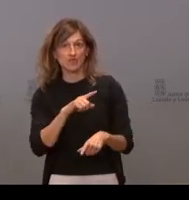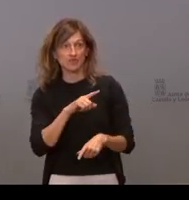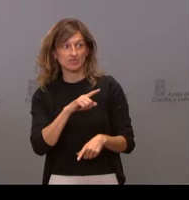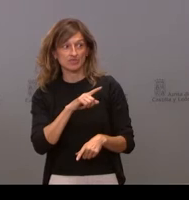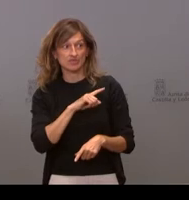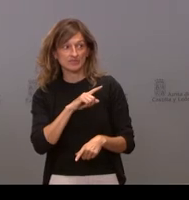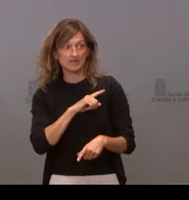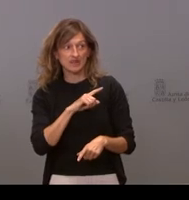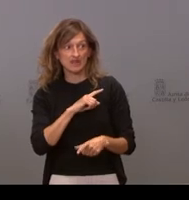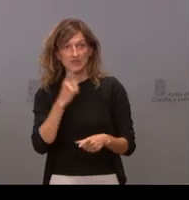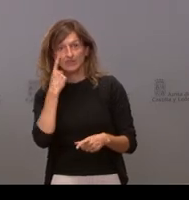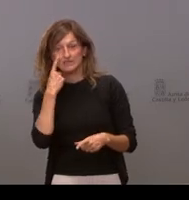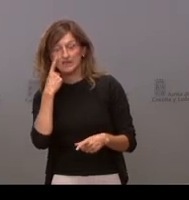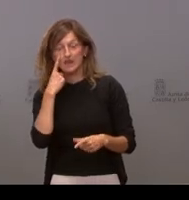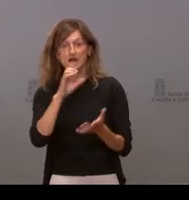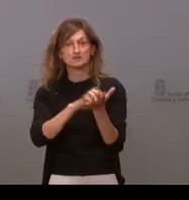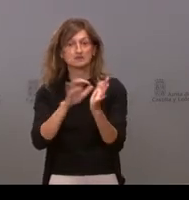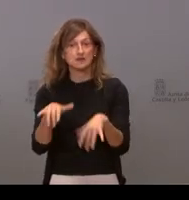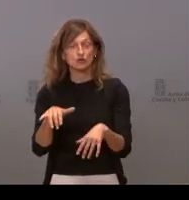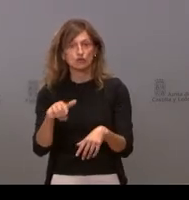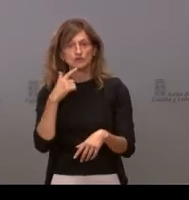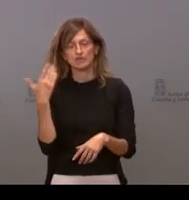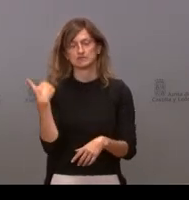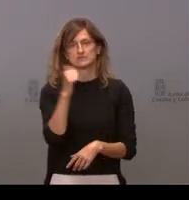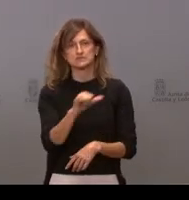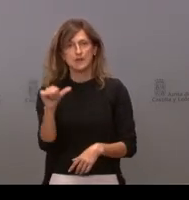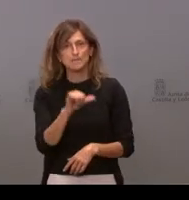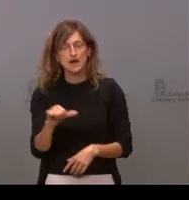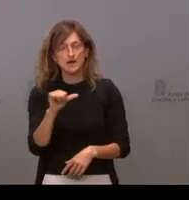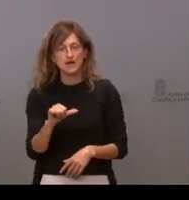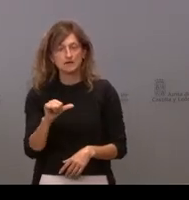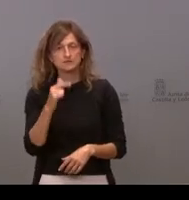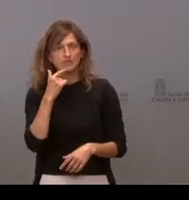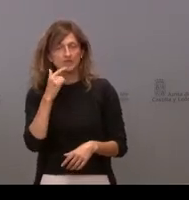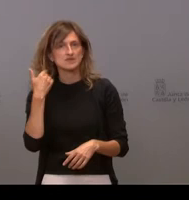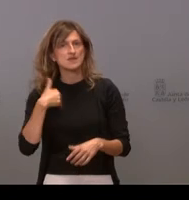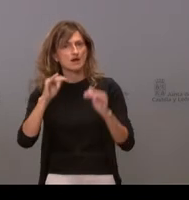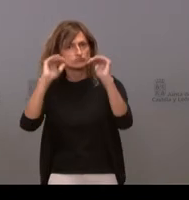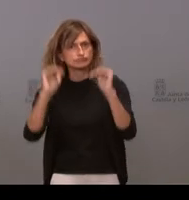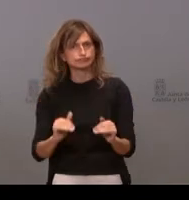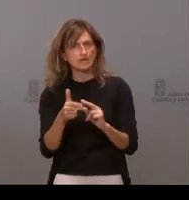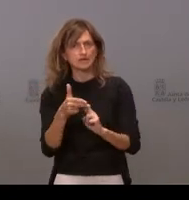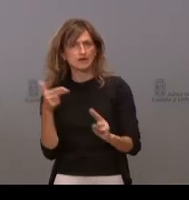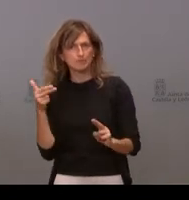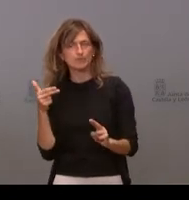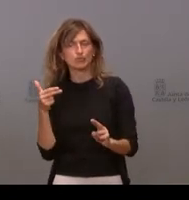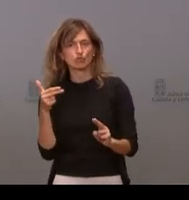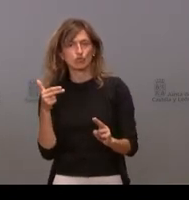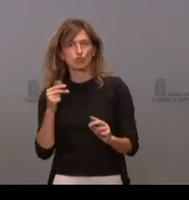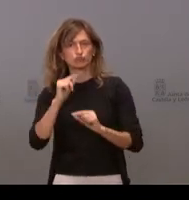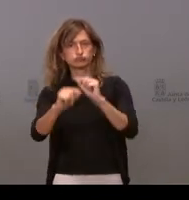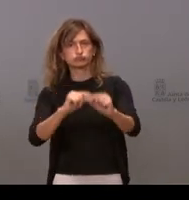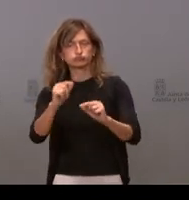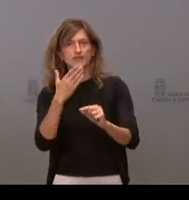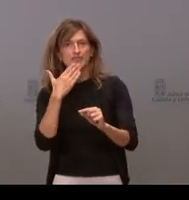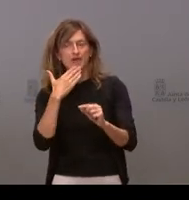alertaba de que en las últimas semanas si bien se había producido un descenso rápido en los casos de contagio entre